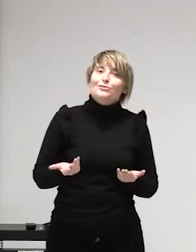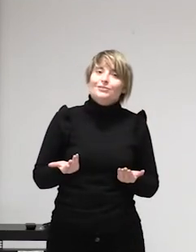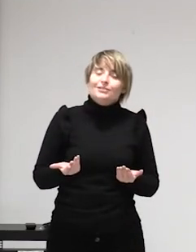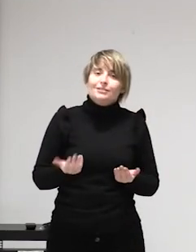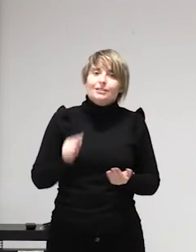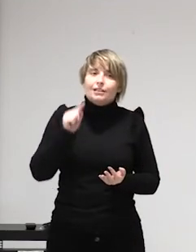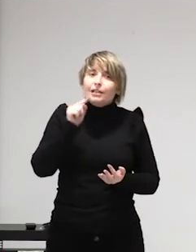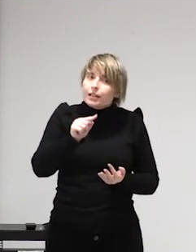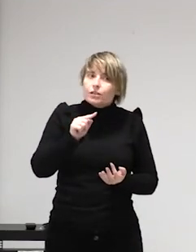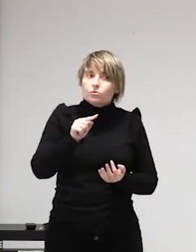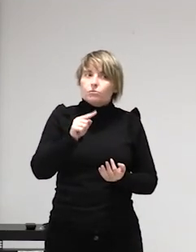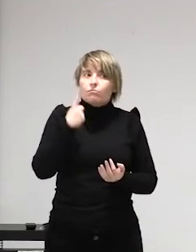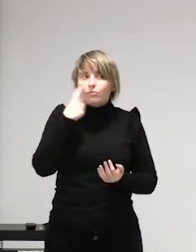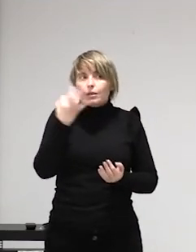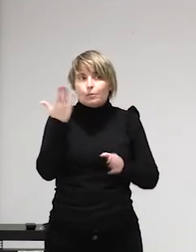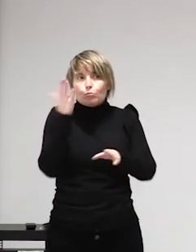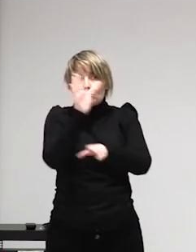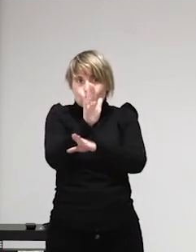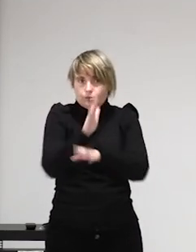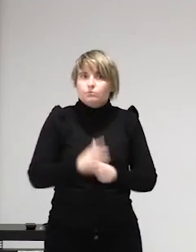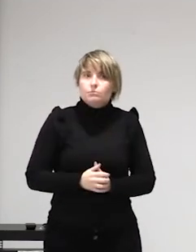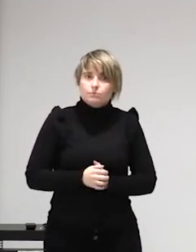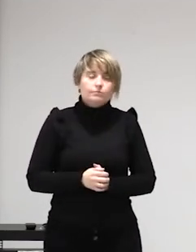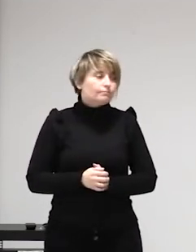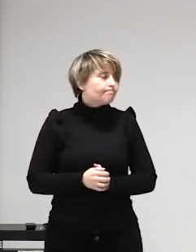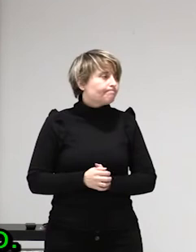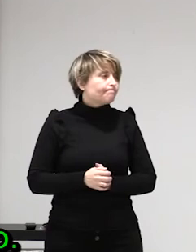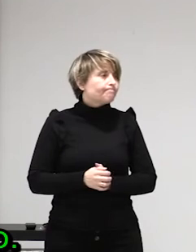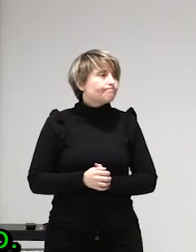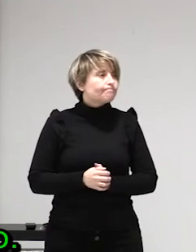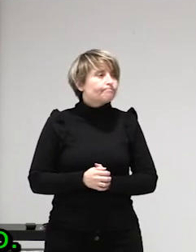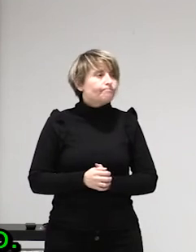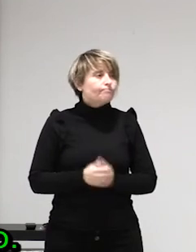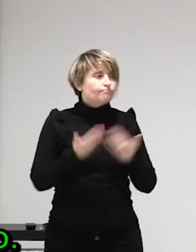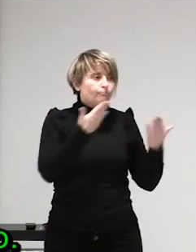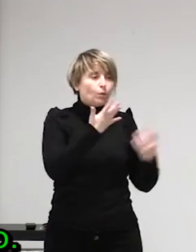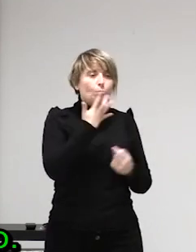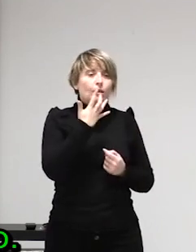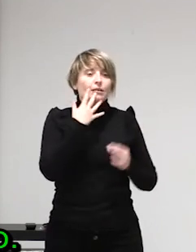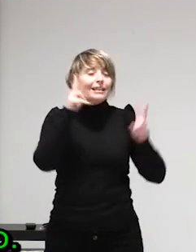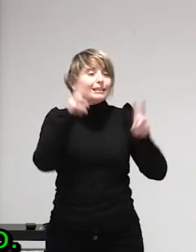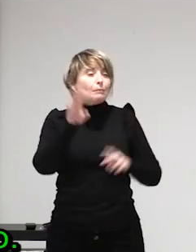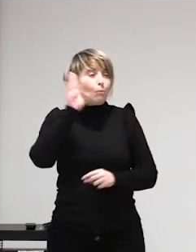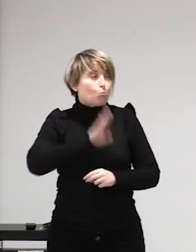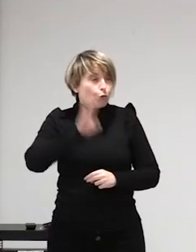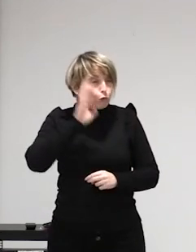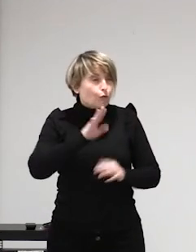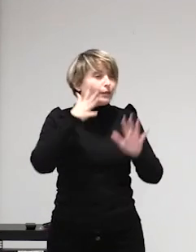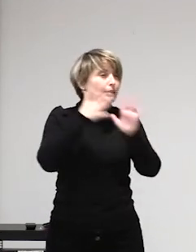pues quizás no existiría en el sentido de que a ver que me estoy haciendo os estoy liando un poquito